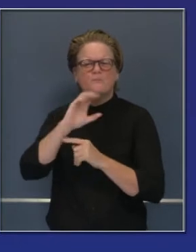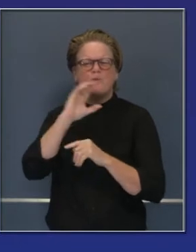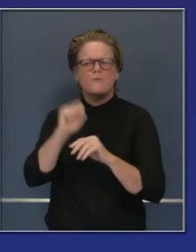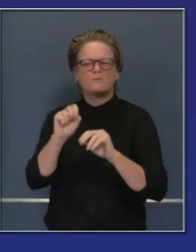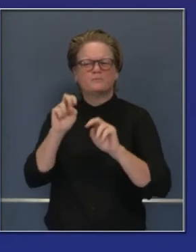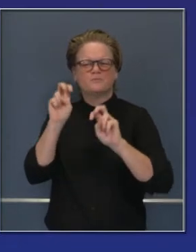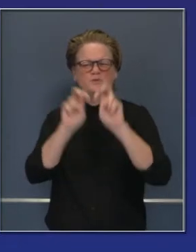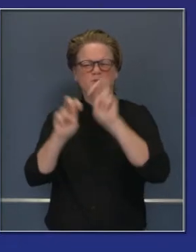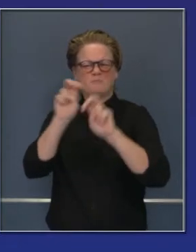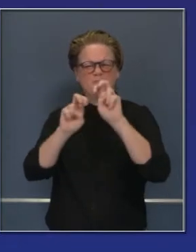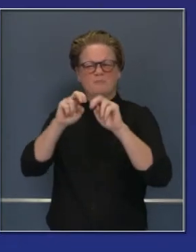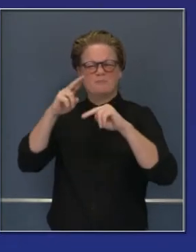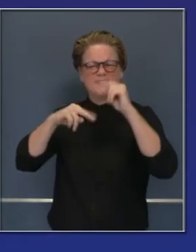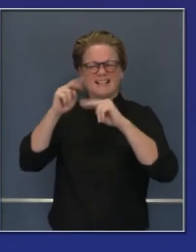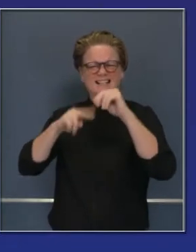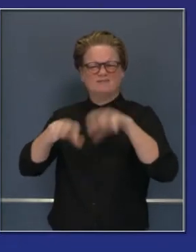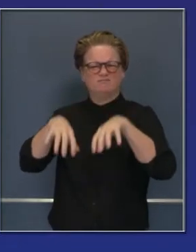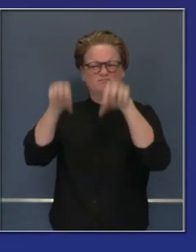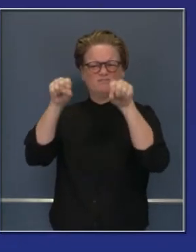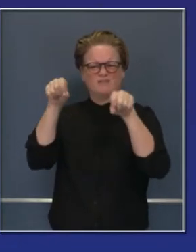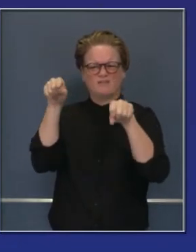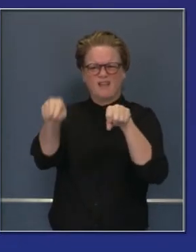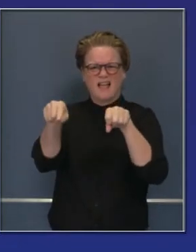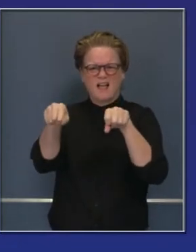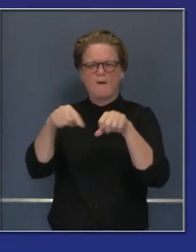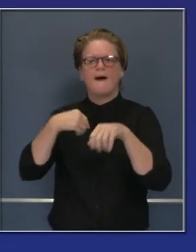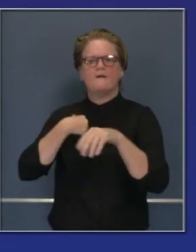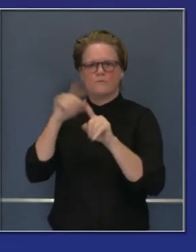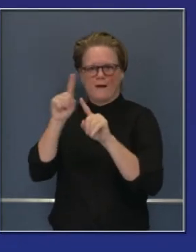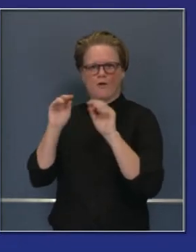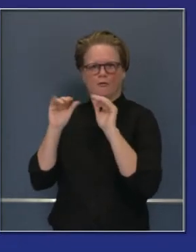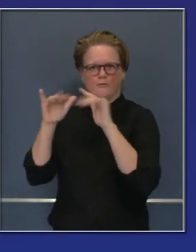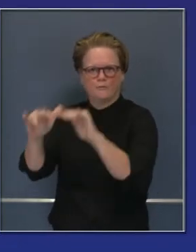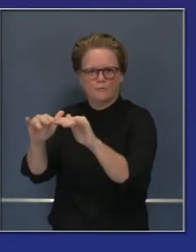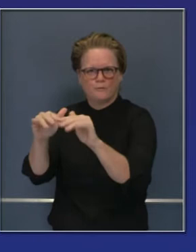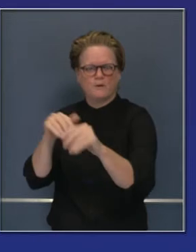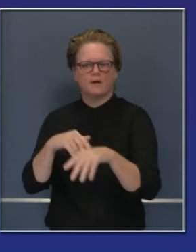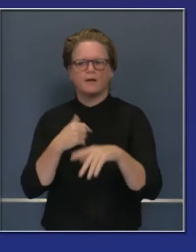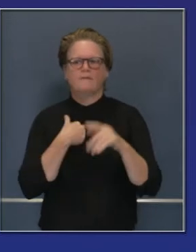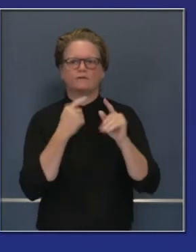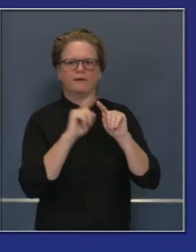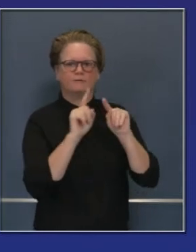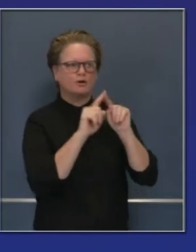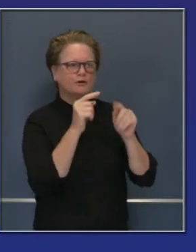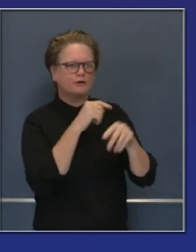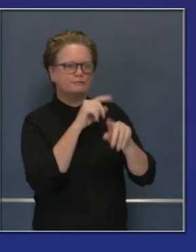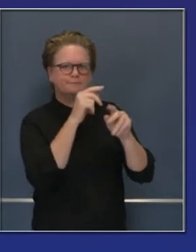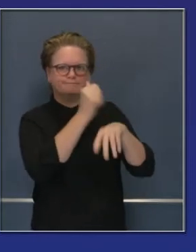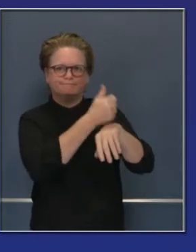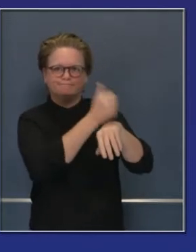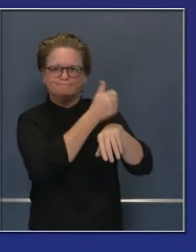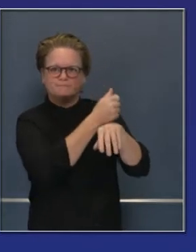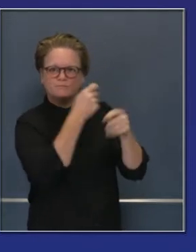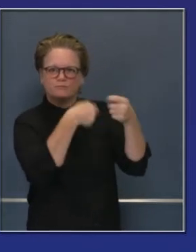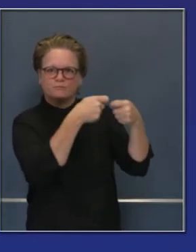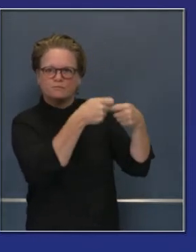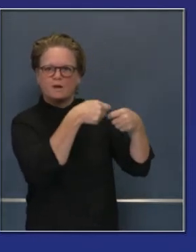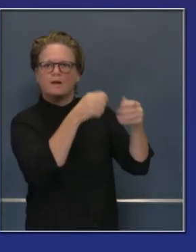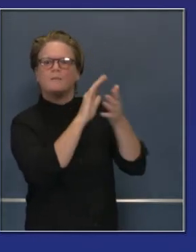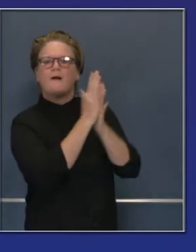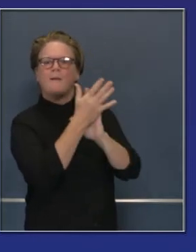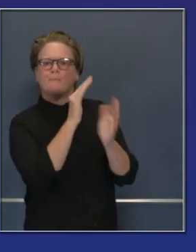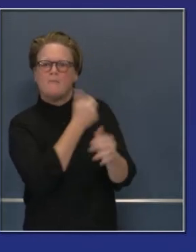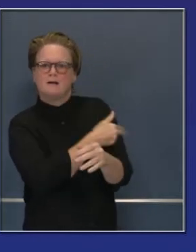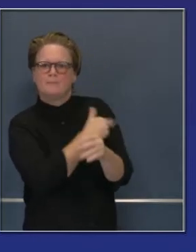sitios son los lugares que llamamos que están en un estatus